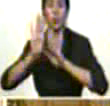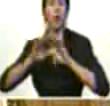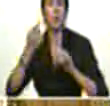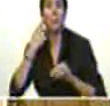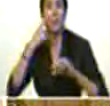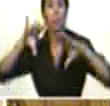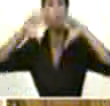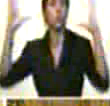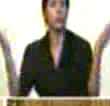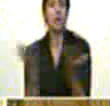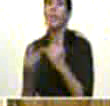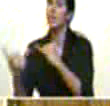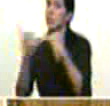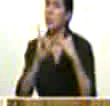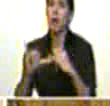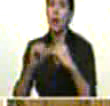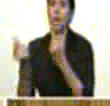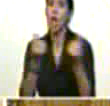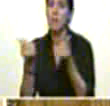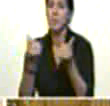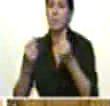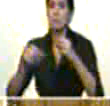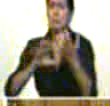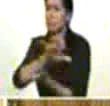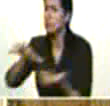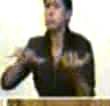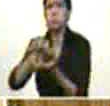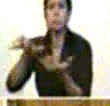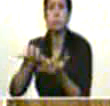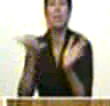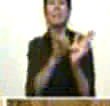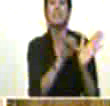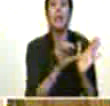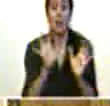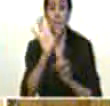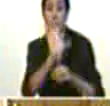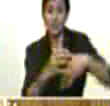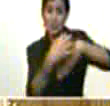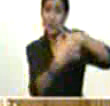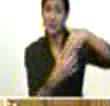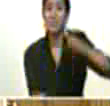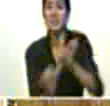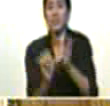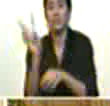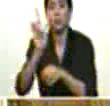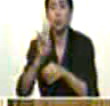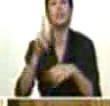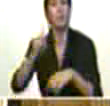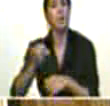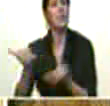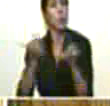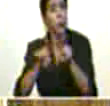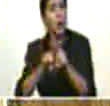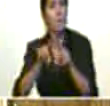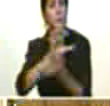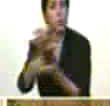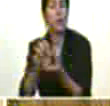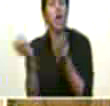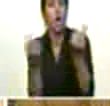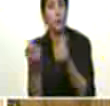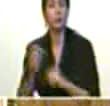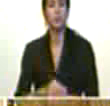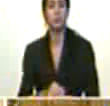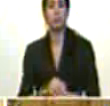y de la crisis económica que ya abate a los países vecinos de américa del sur y de américa latina tenemos que dar un gran paso de la